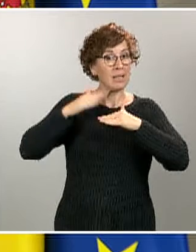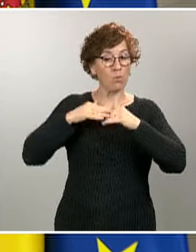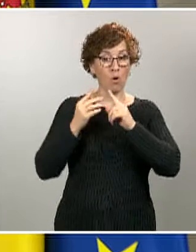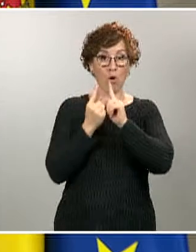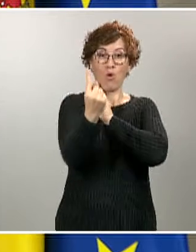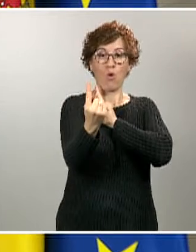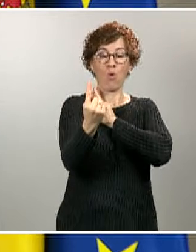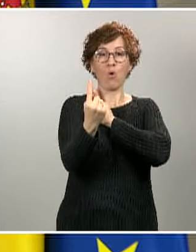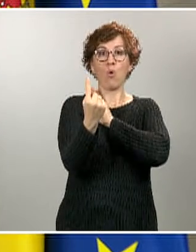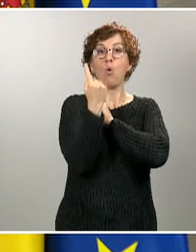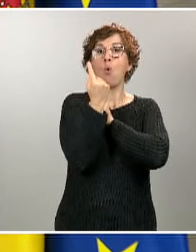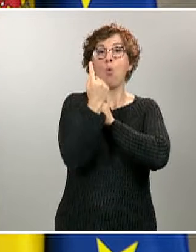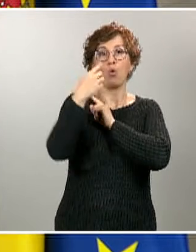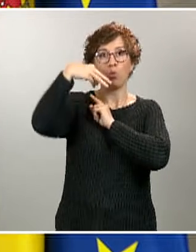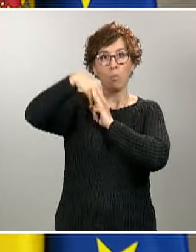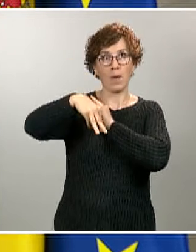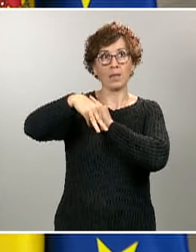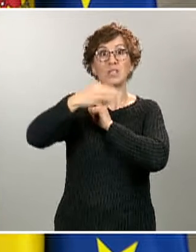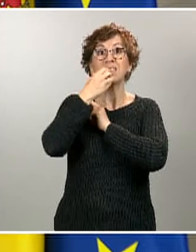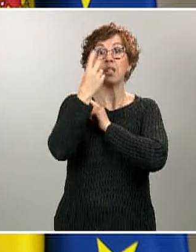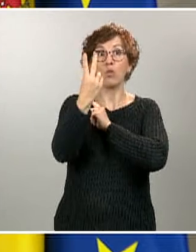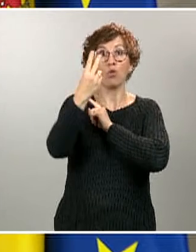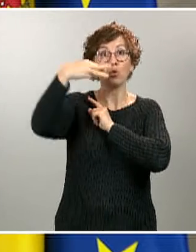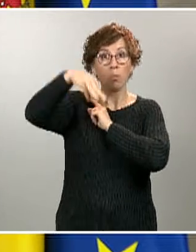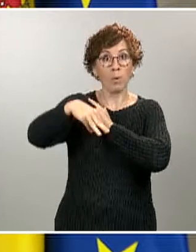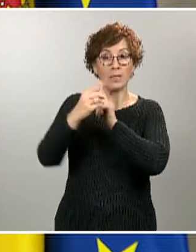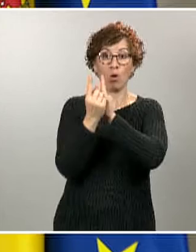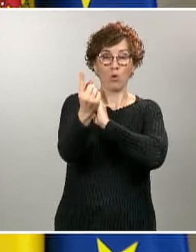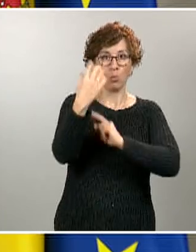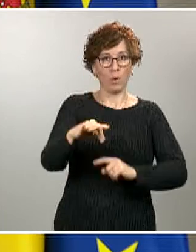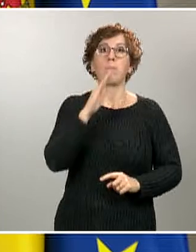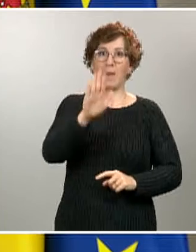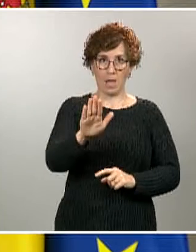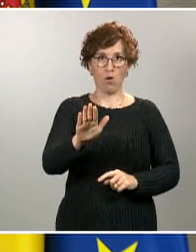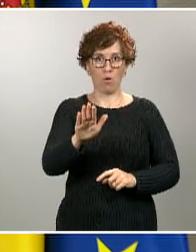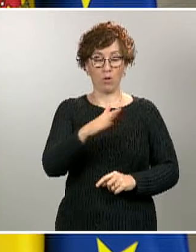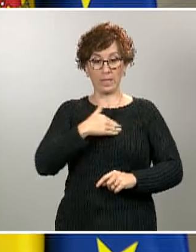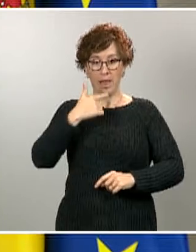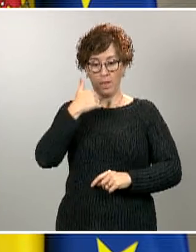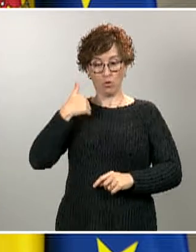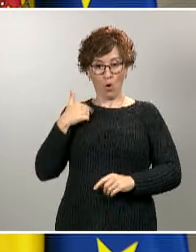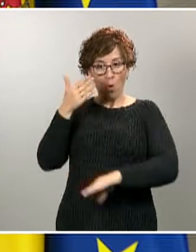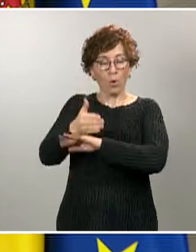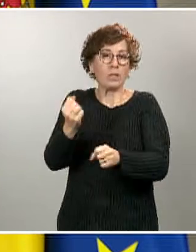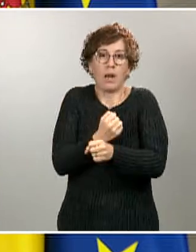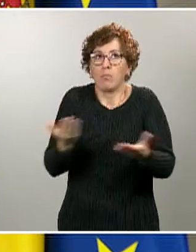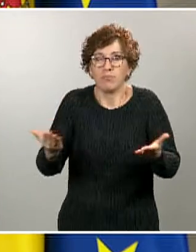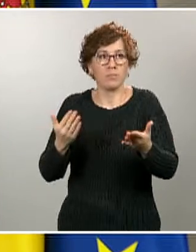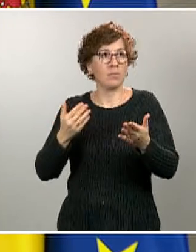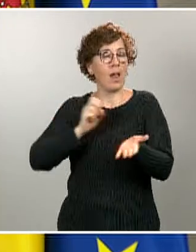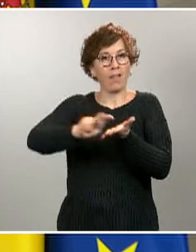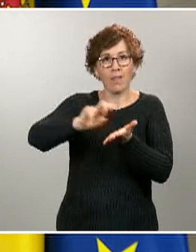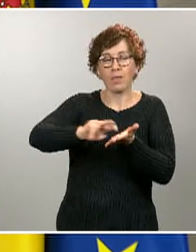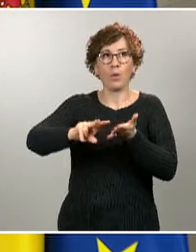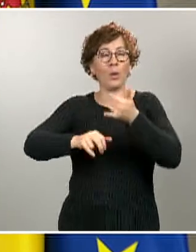dos metros. Es preferible, por tanto, acudir al trabajo andando, en bicicleta, o si se